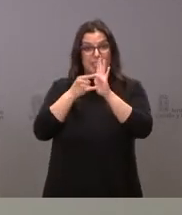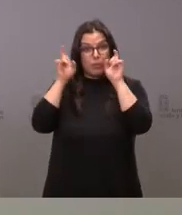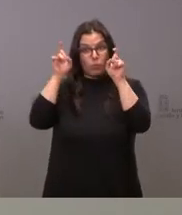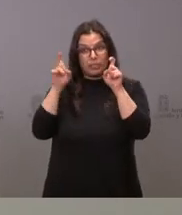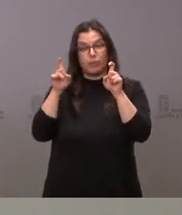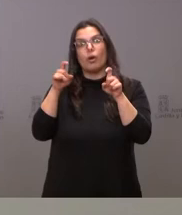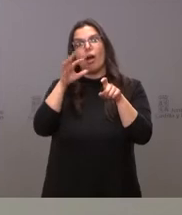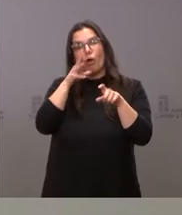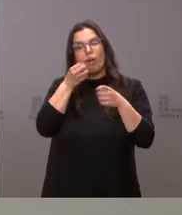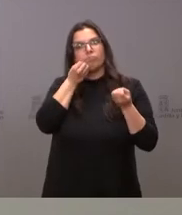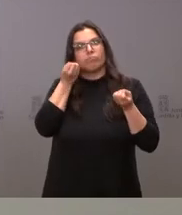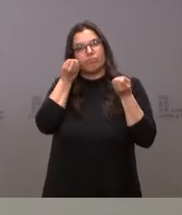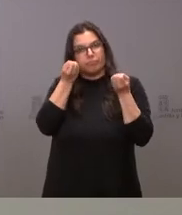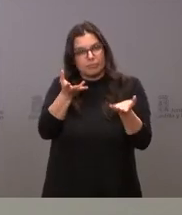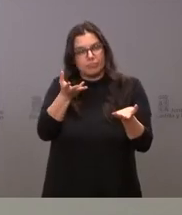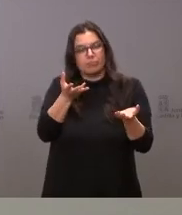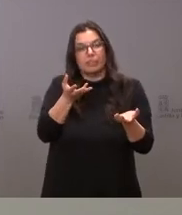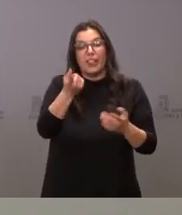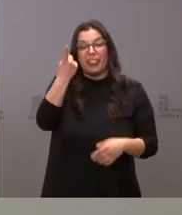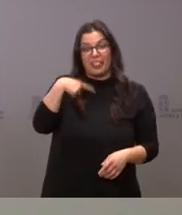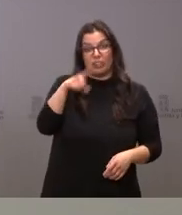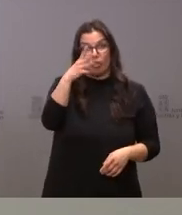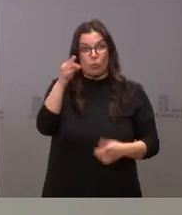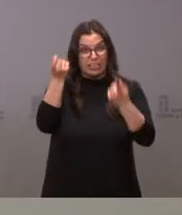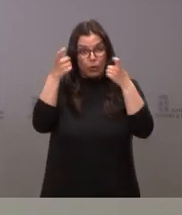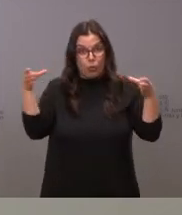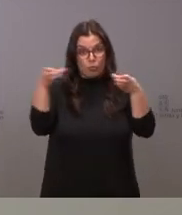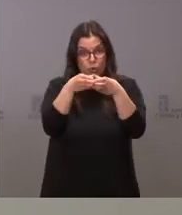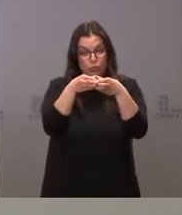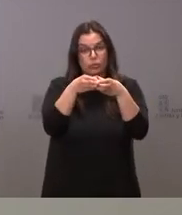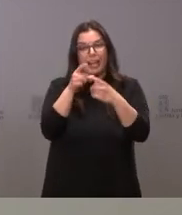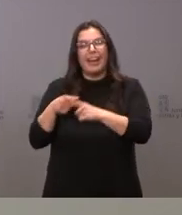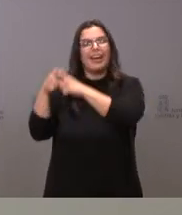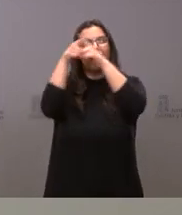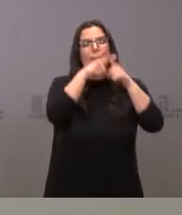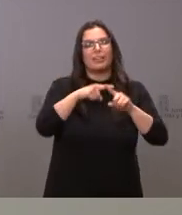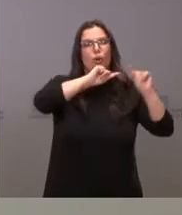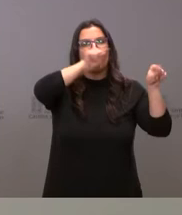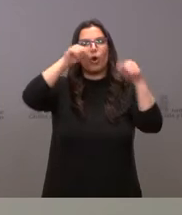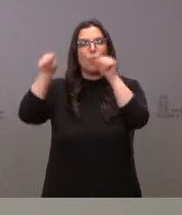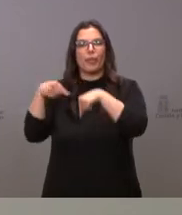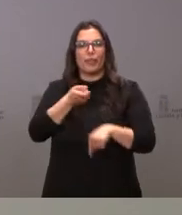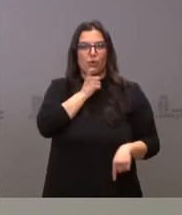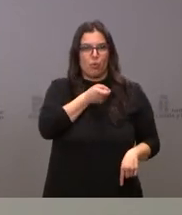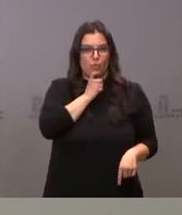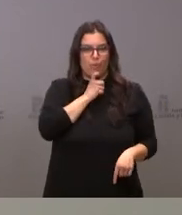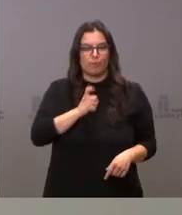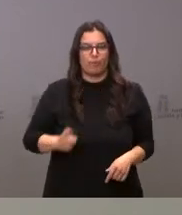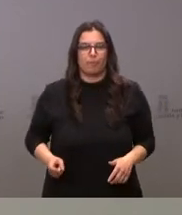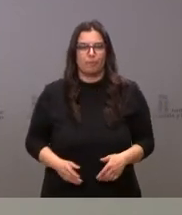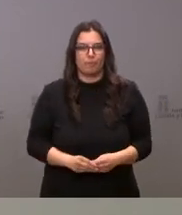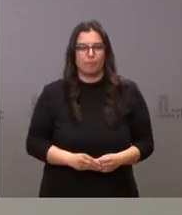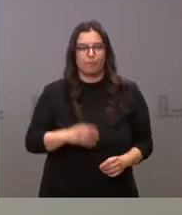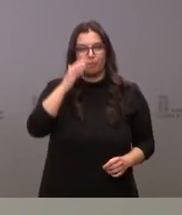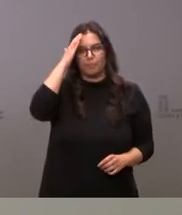pues si les parece, les puedo ofrecer de estos 150 alumnos cuál es su situación en relación con cada una de las